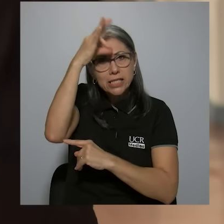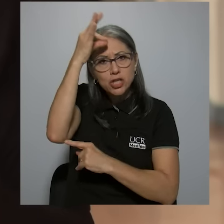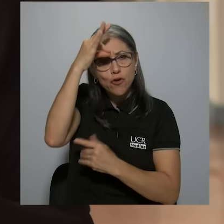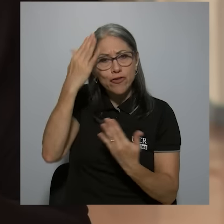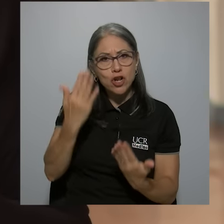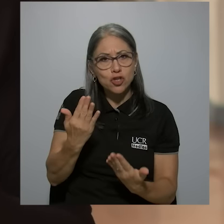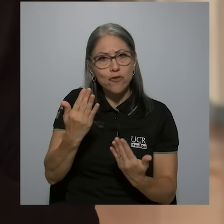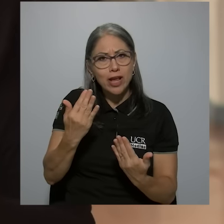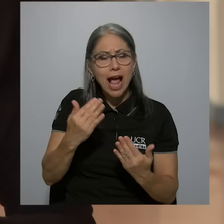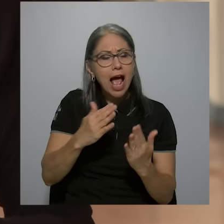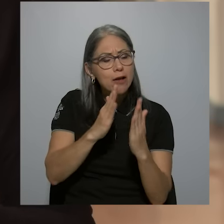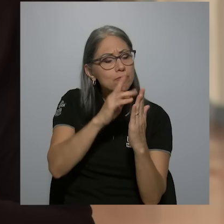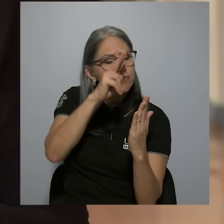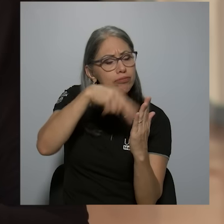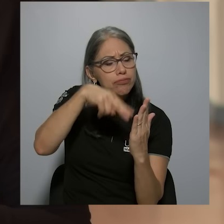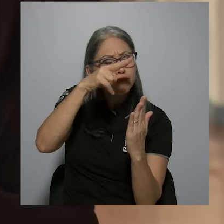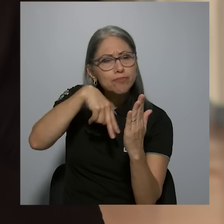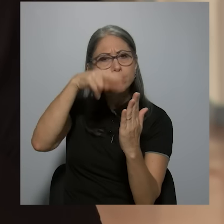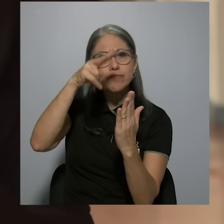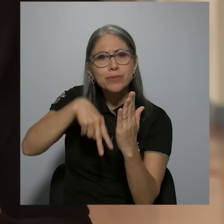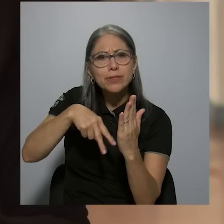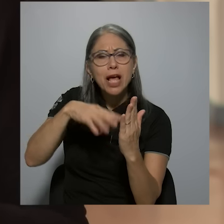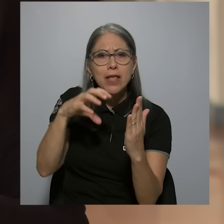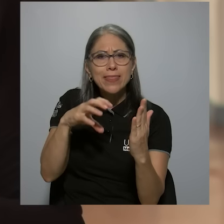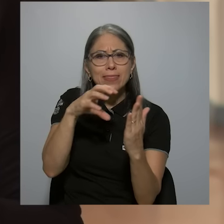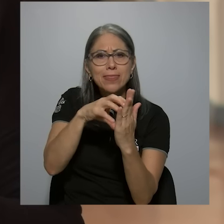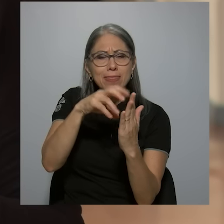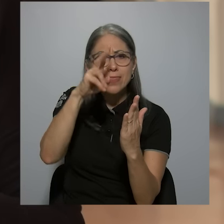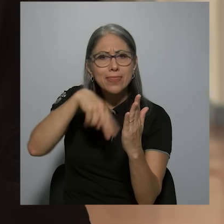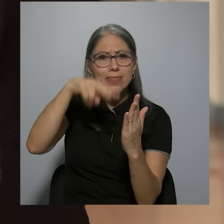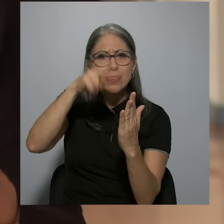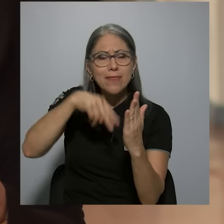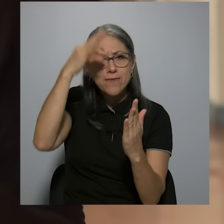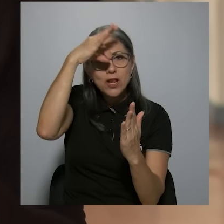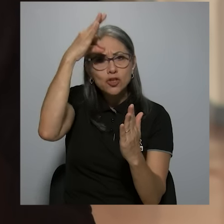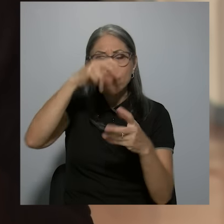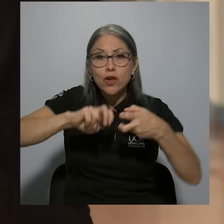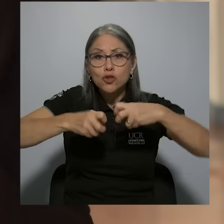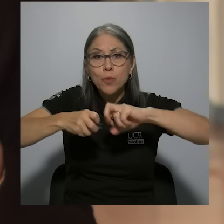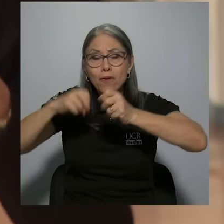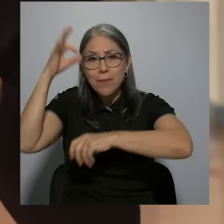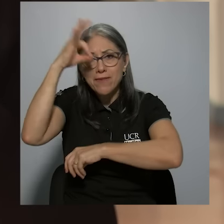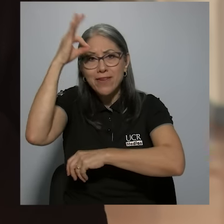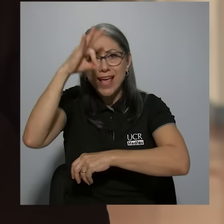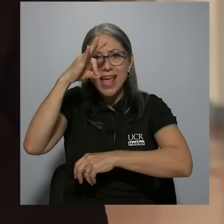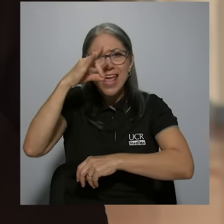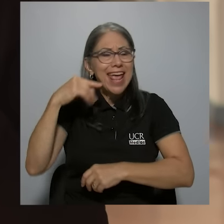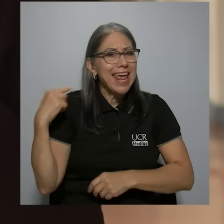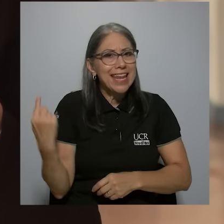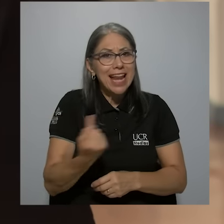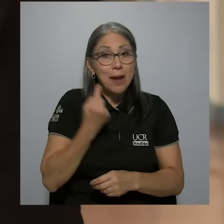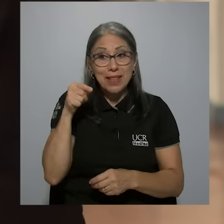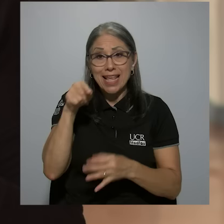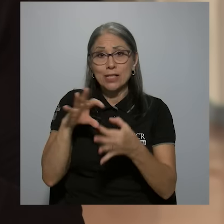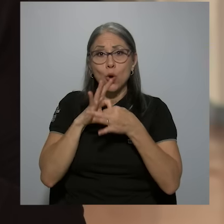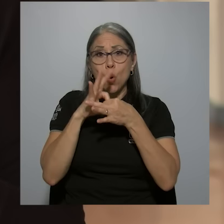textos filosóficos, problemas filosóficos. Generalmente eso lo coordino yo